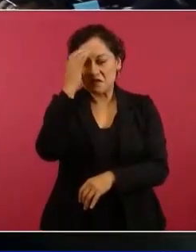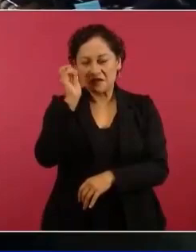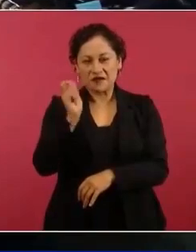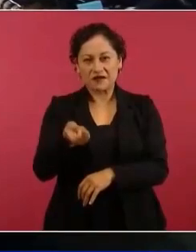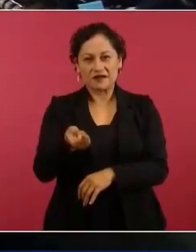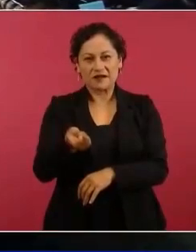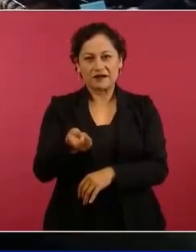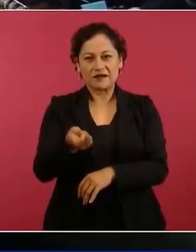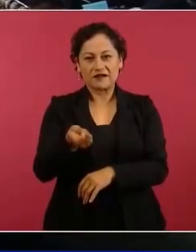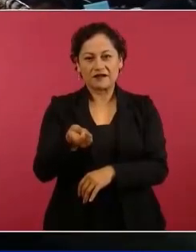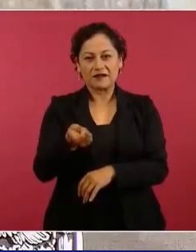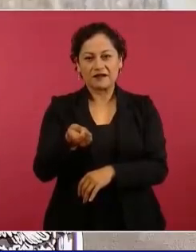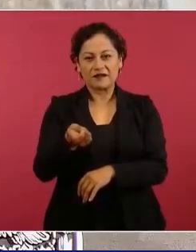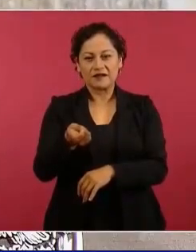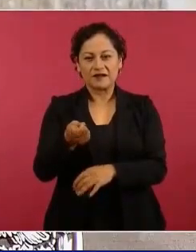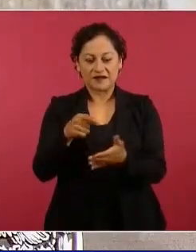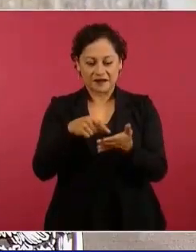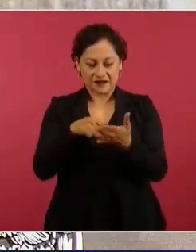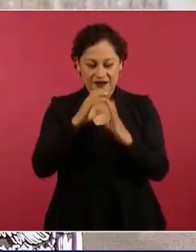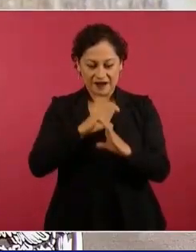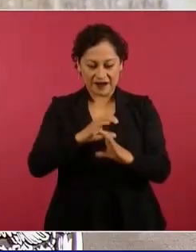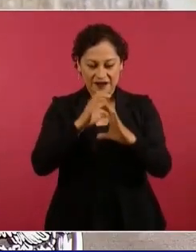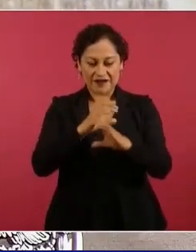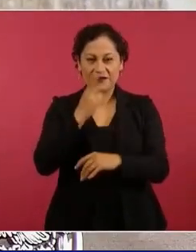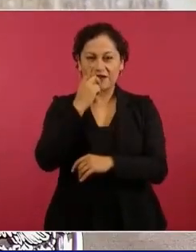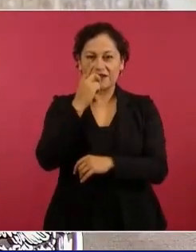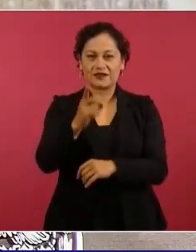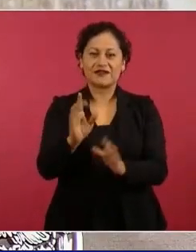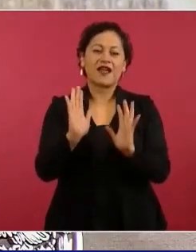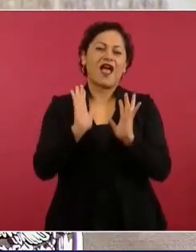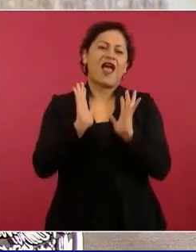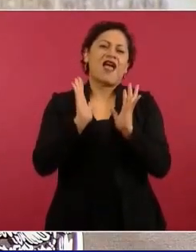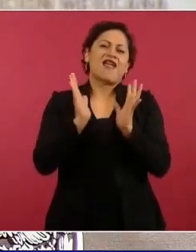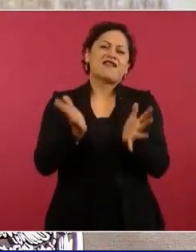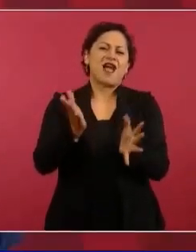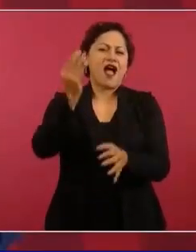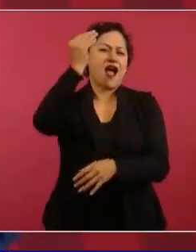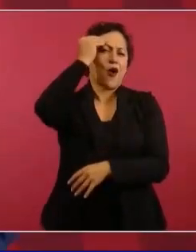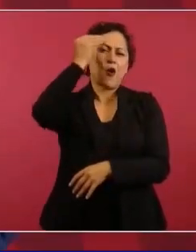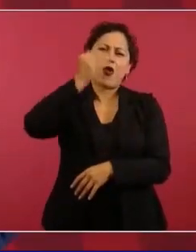Ya supera, ya supera.